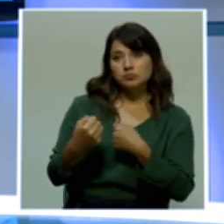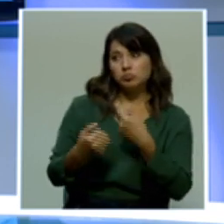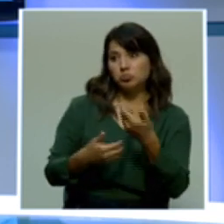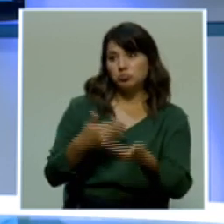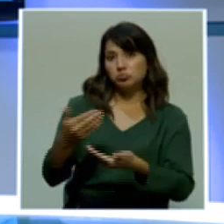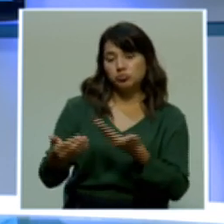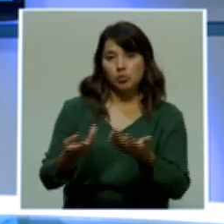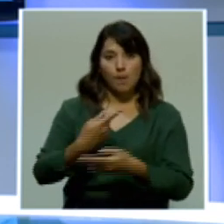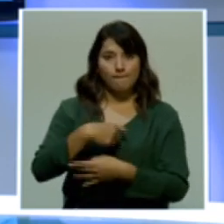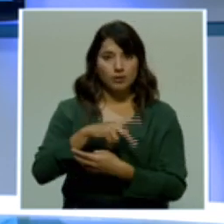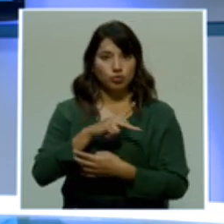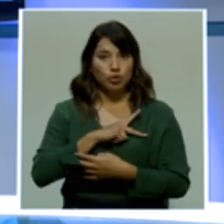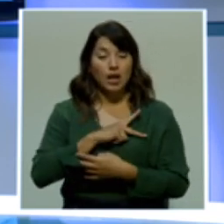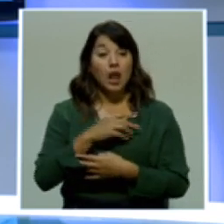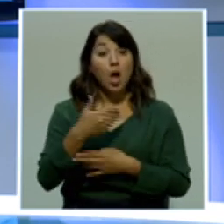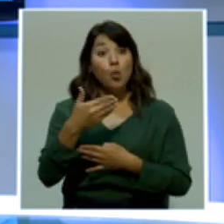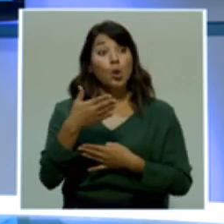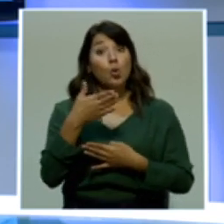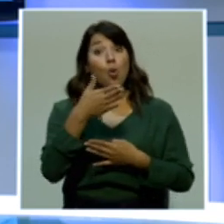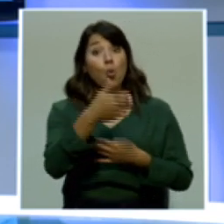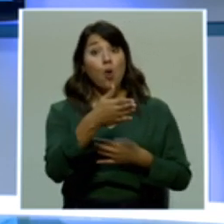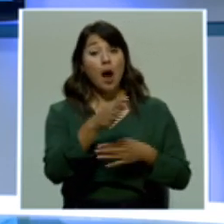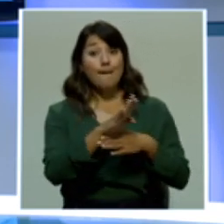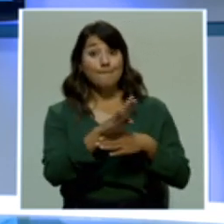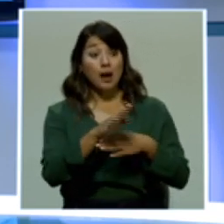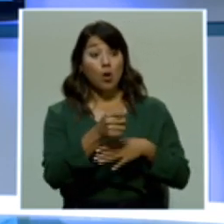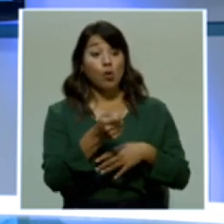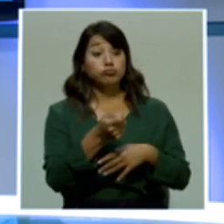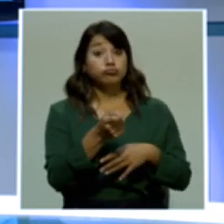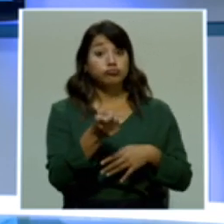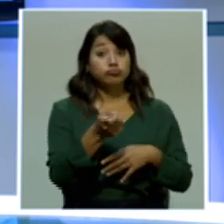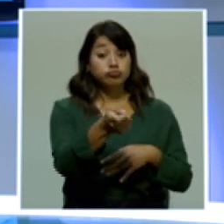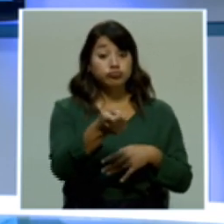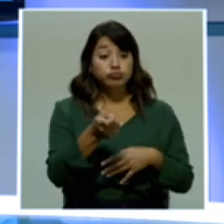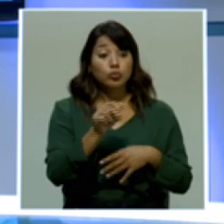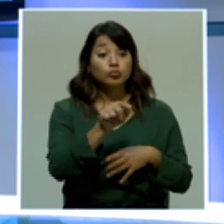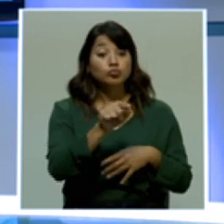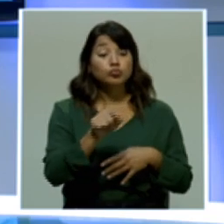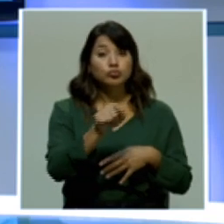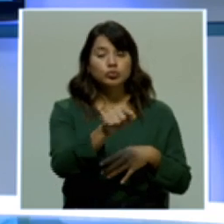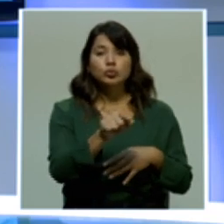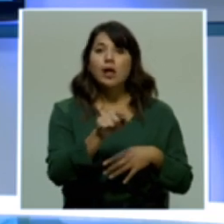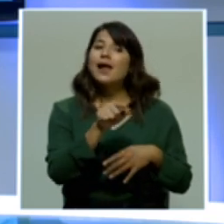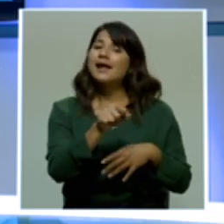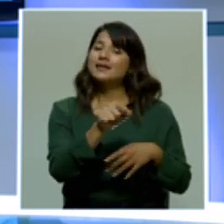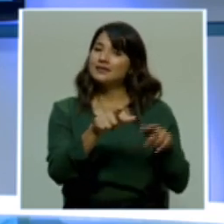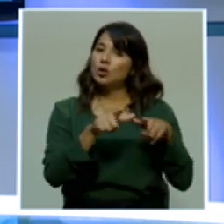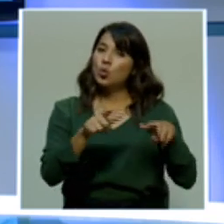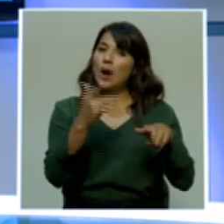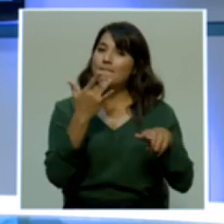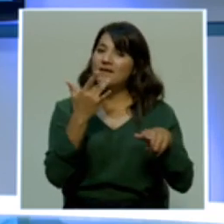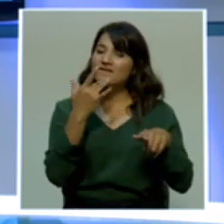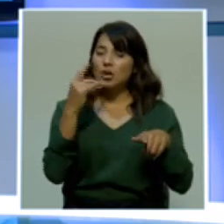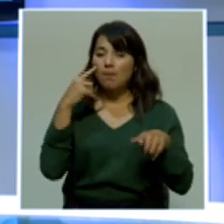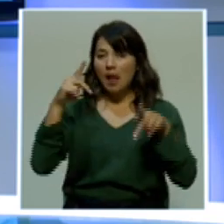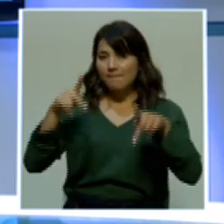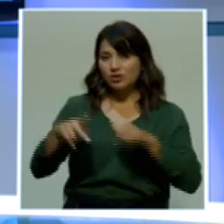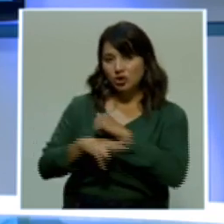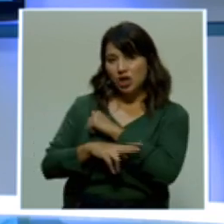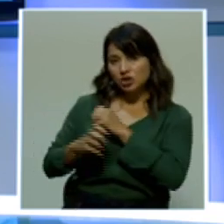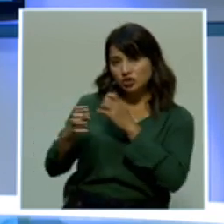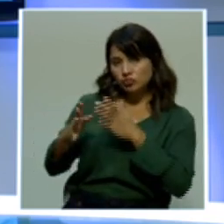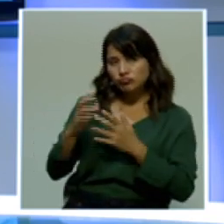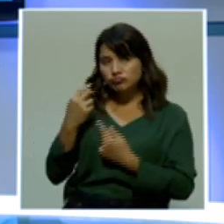Las salidas de los cajeros automáticos son uno de los sitios preferidos de los asaltantes para marcar a sus